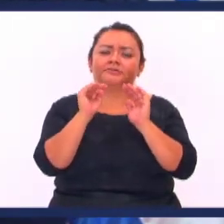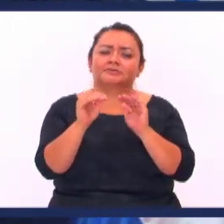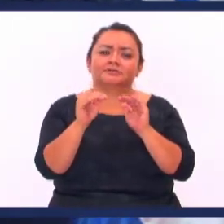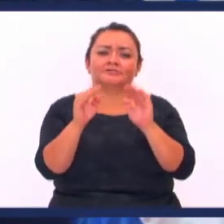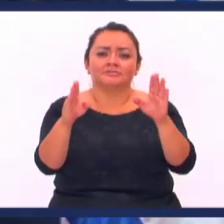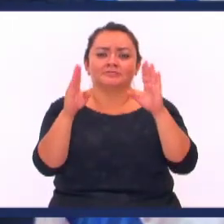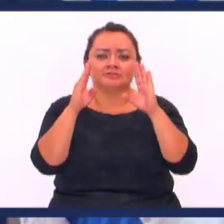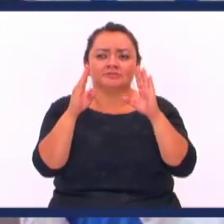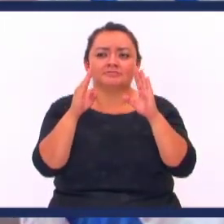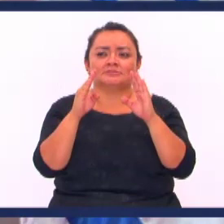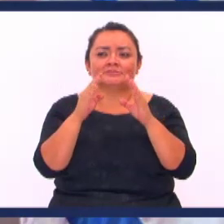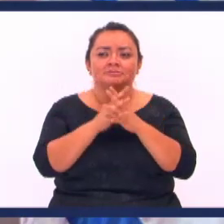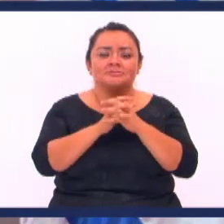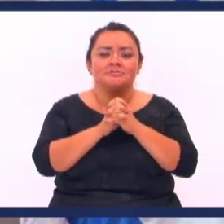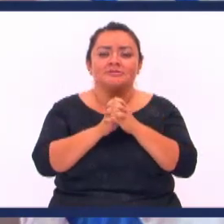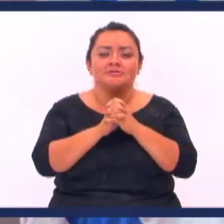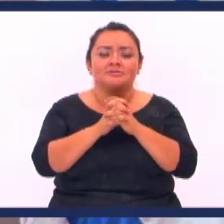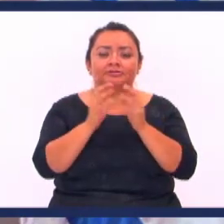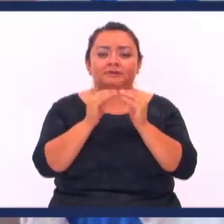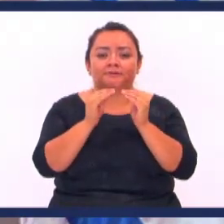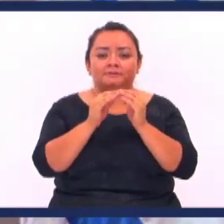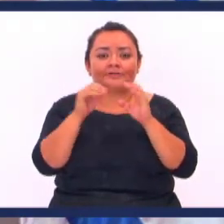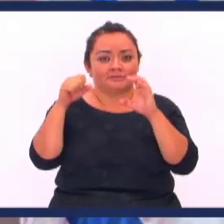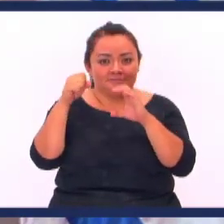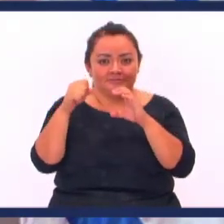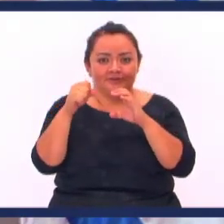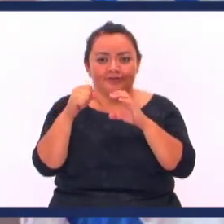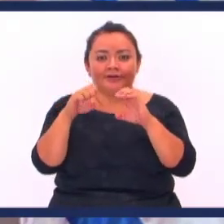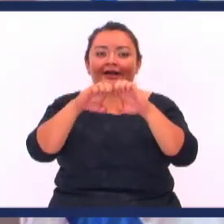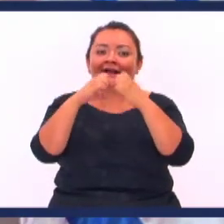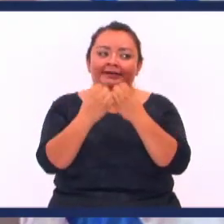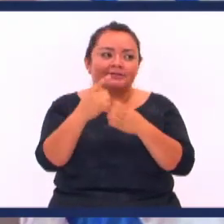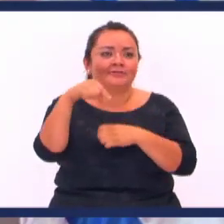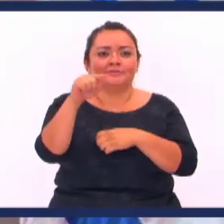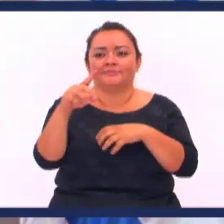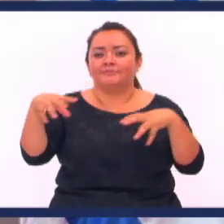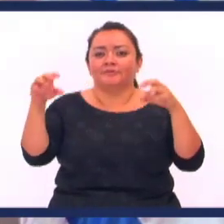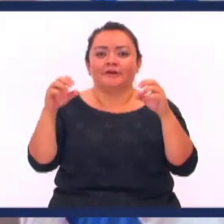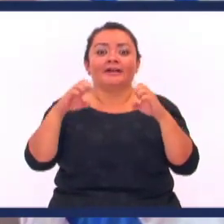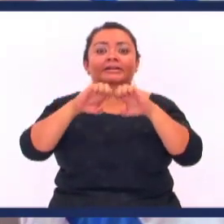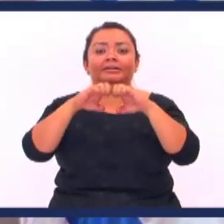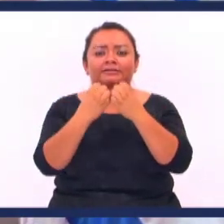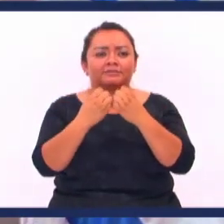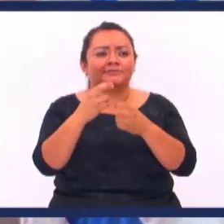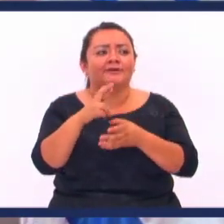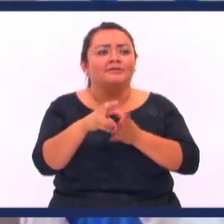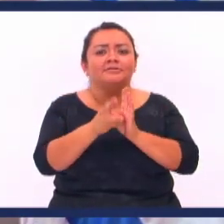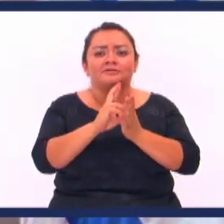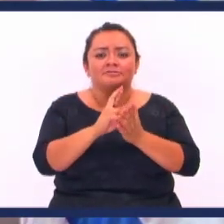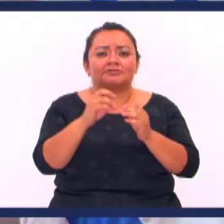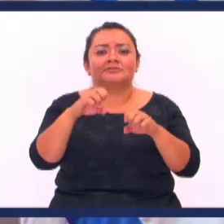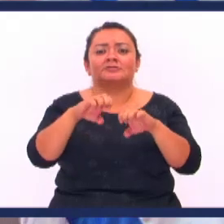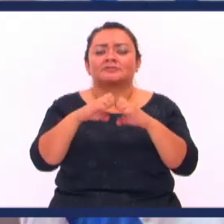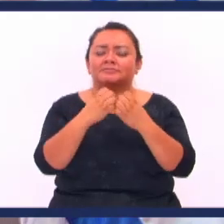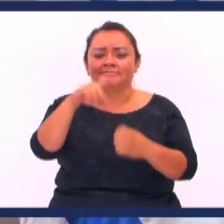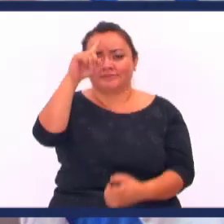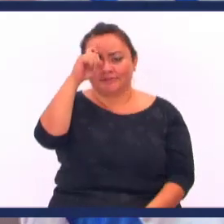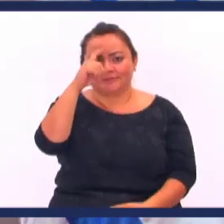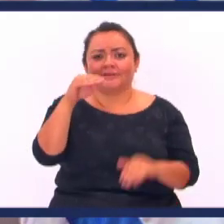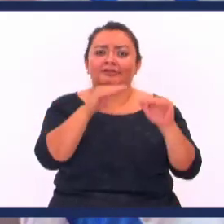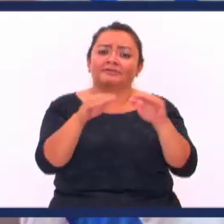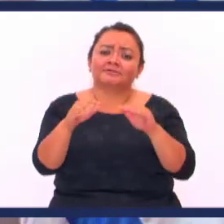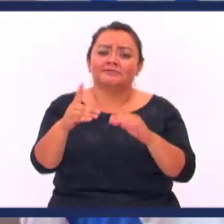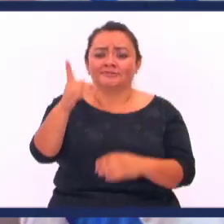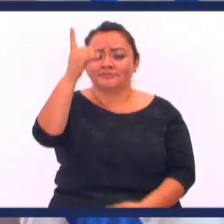gracias Omar por estar ahí pendiente También de las cámaras, al equipo de repetidoras, al equipo de retorno A los compañeros de trabajo, muchas